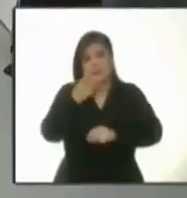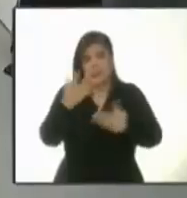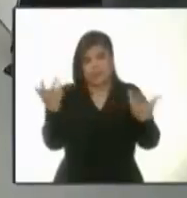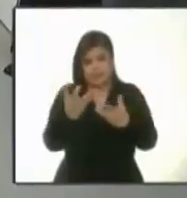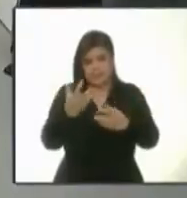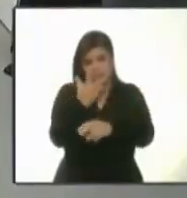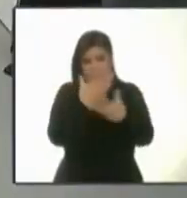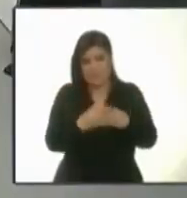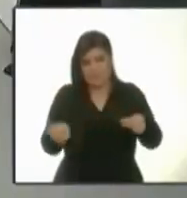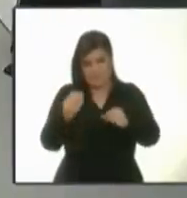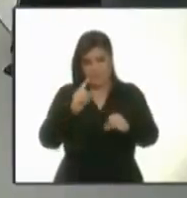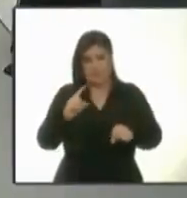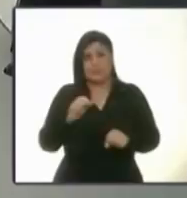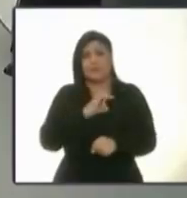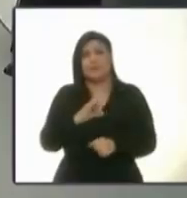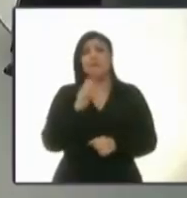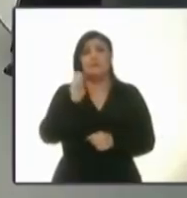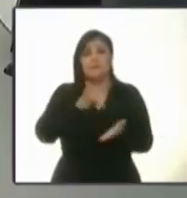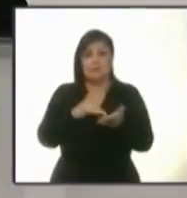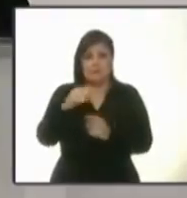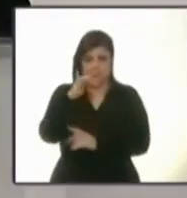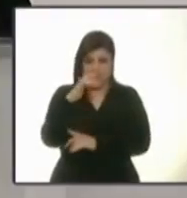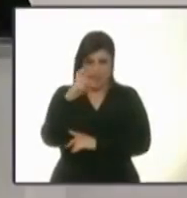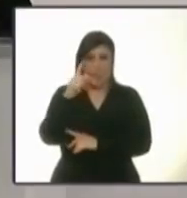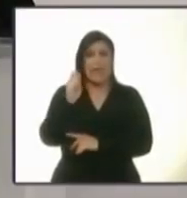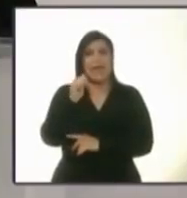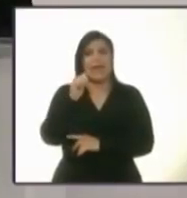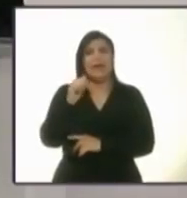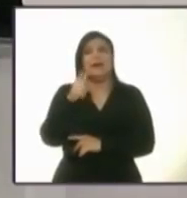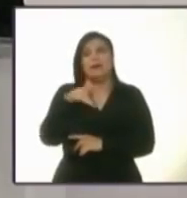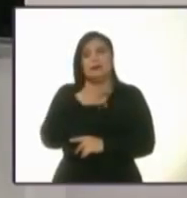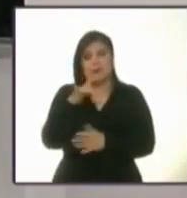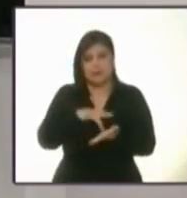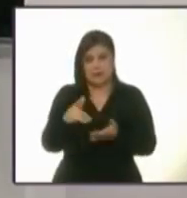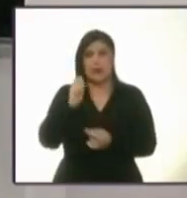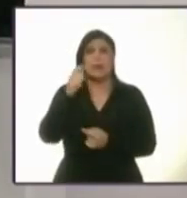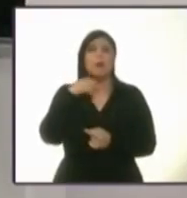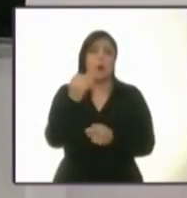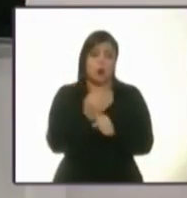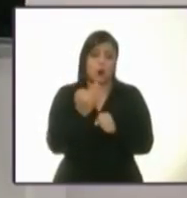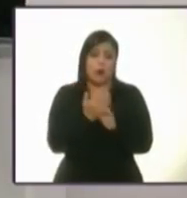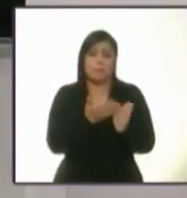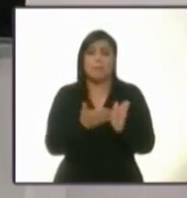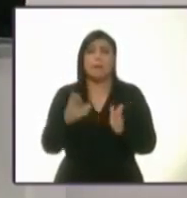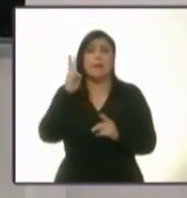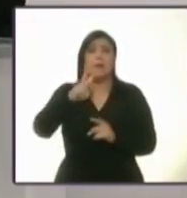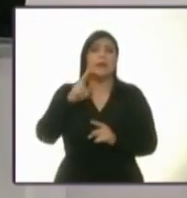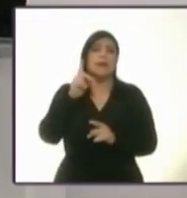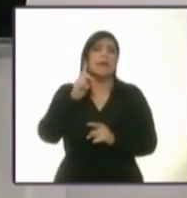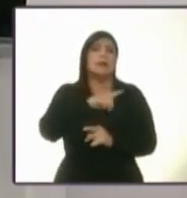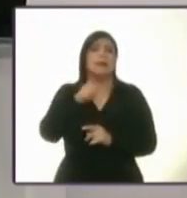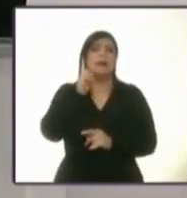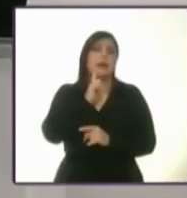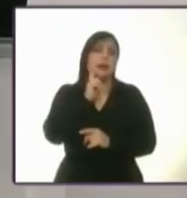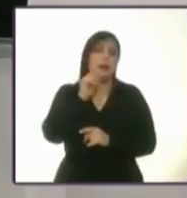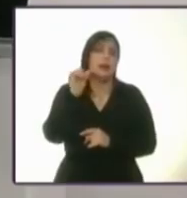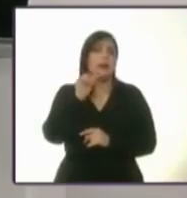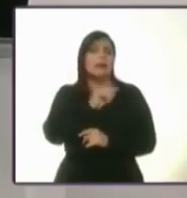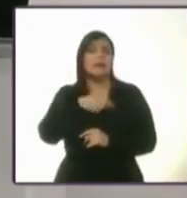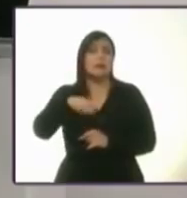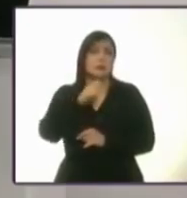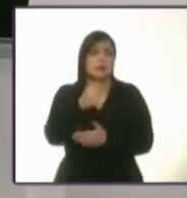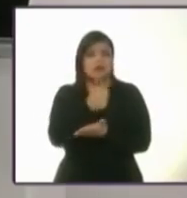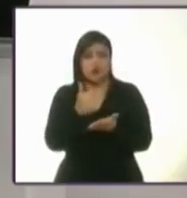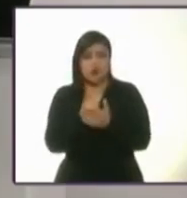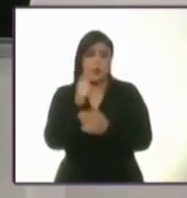Muchísimas gracias, candidato Miquel Arriola. Con eso, hemos llegado a un espacio en el que las y los ciudadanos queremos escuchar